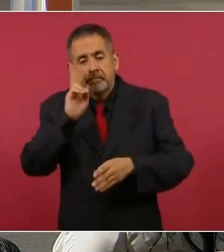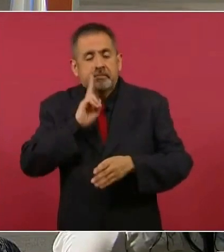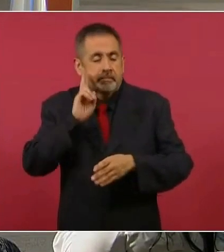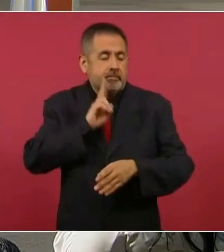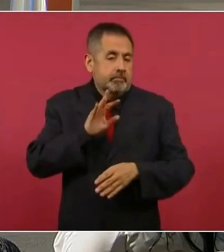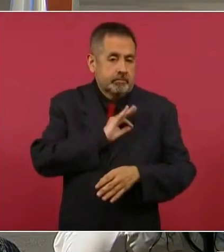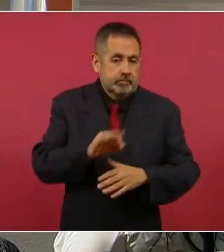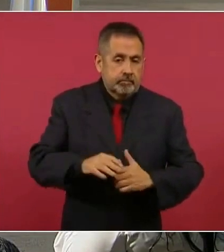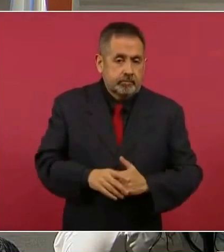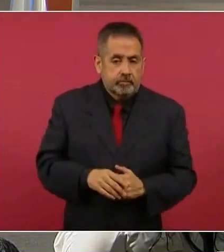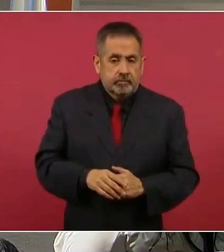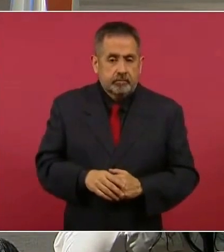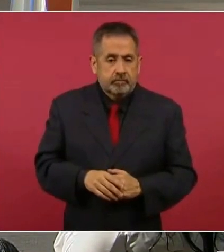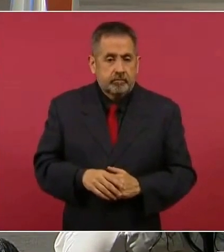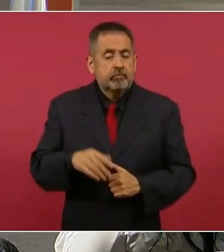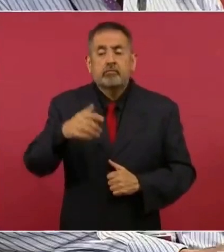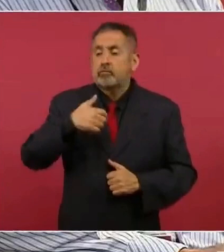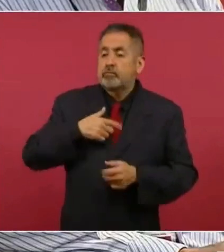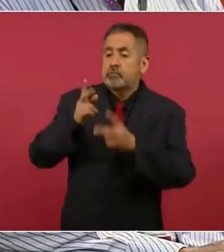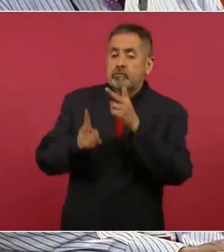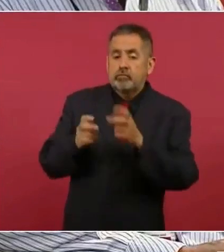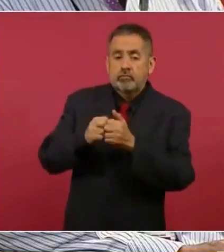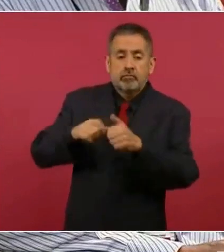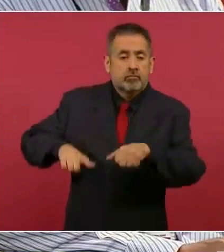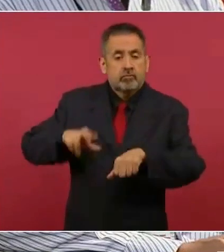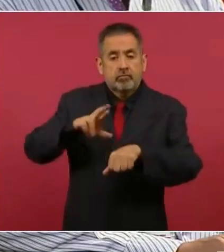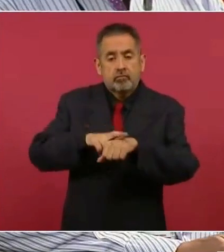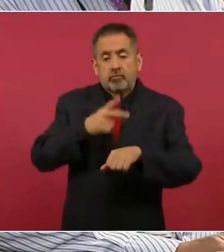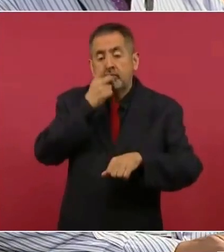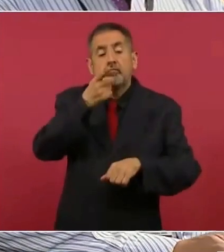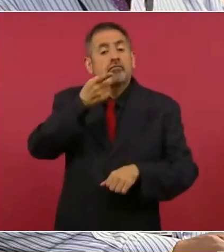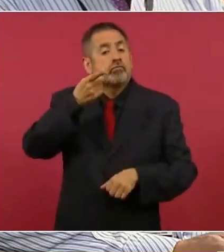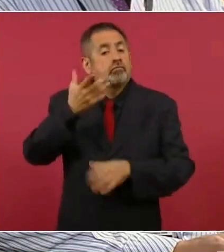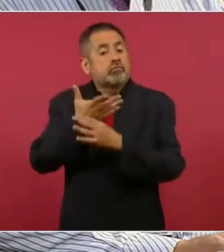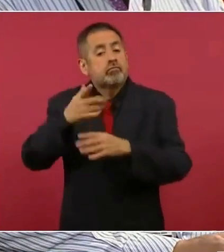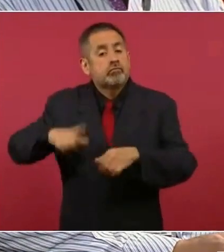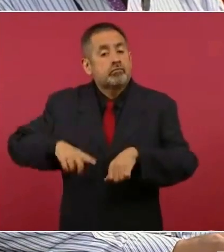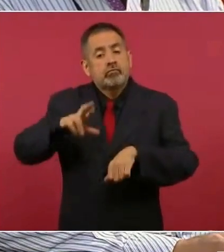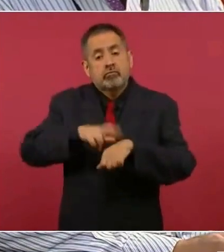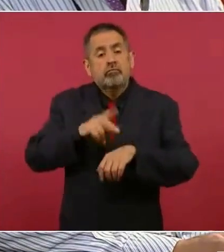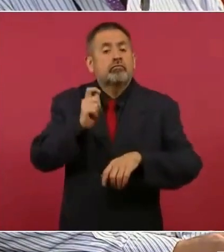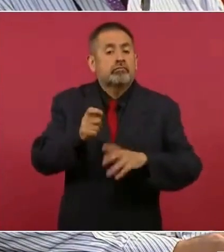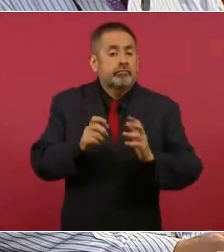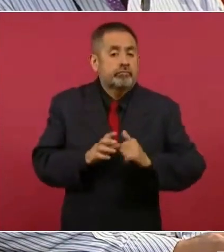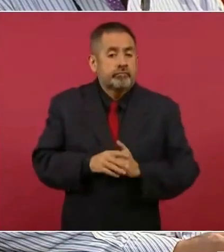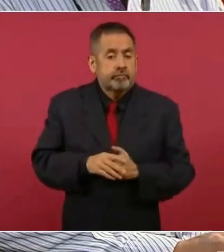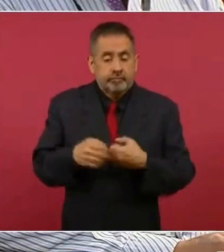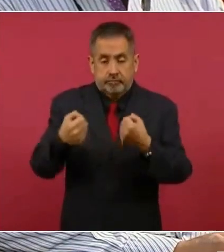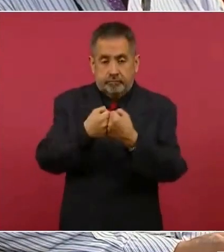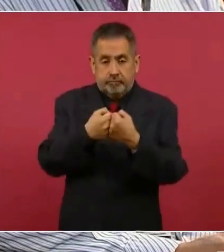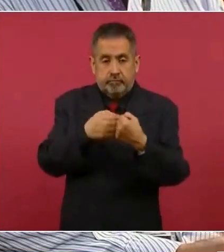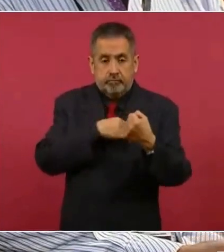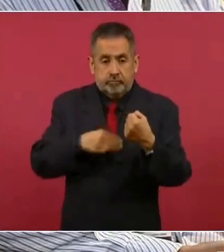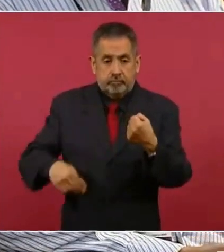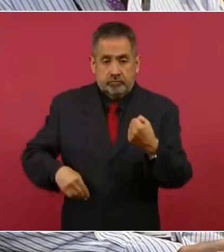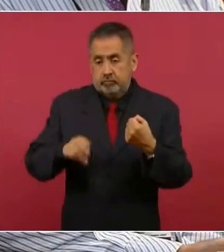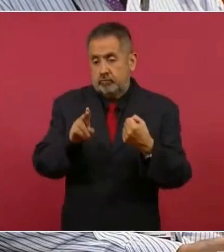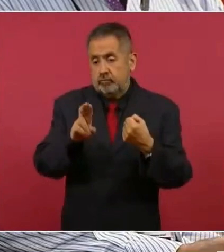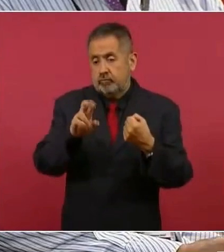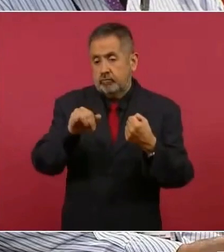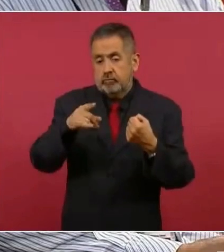Eso también lo comenté con el gobernador y estaba la situación de que está colinda con el municipio de Urique,